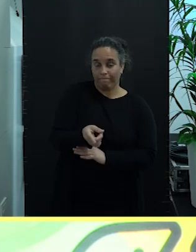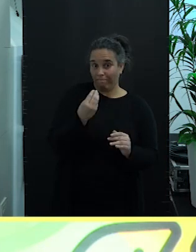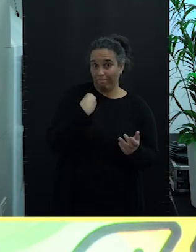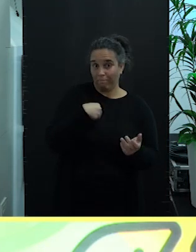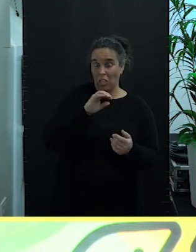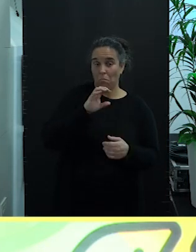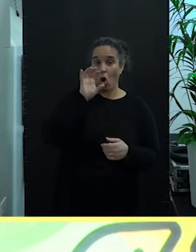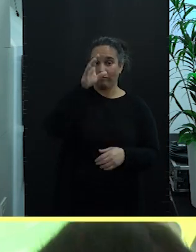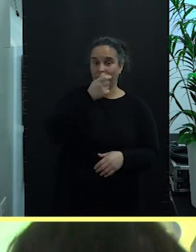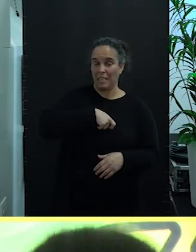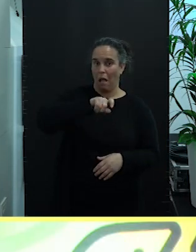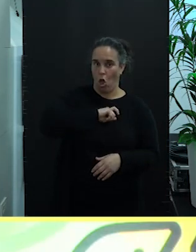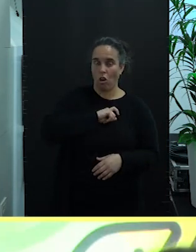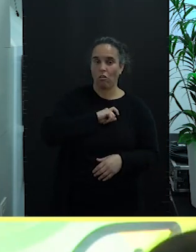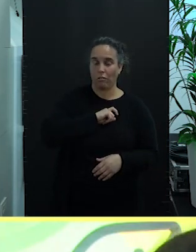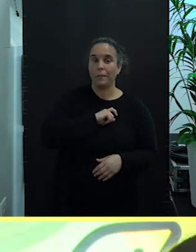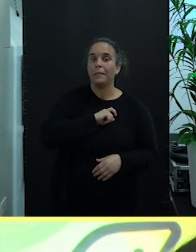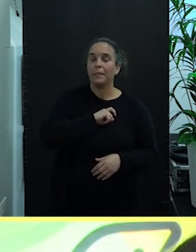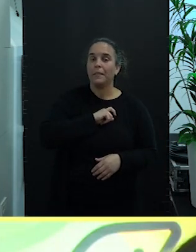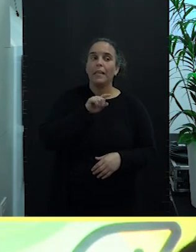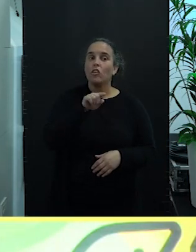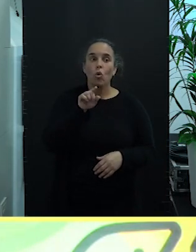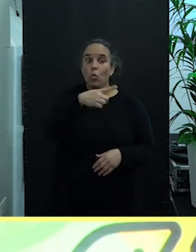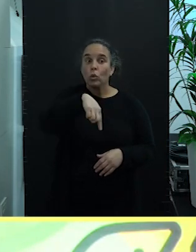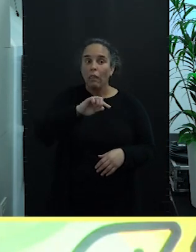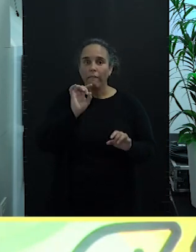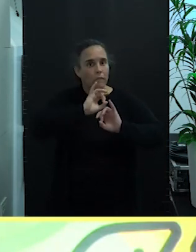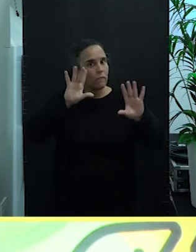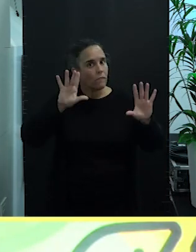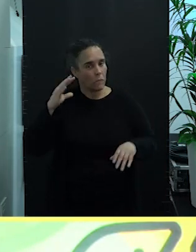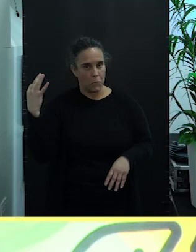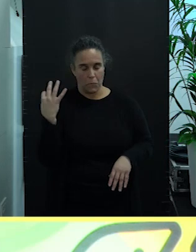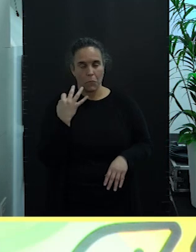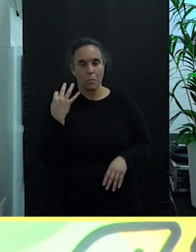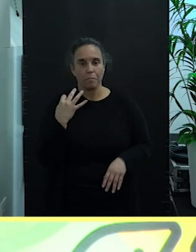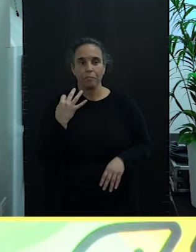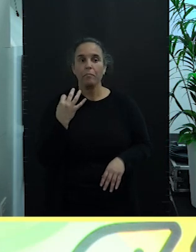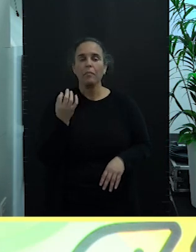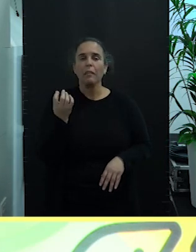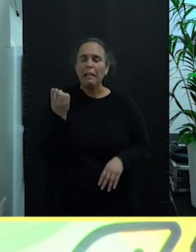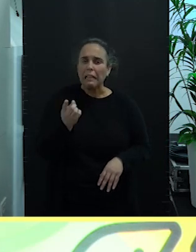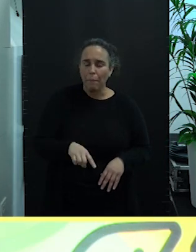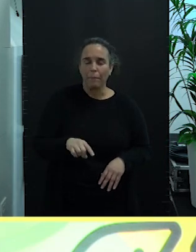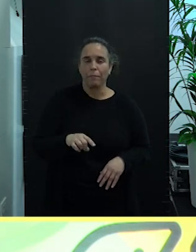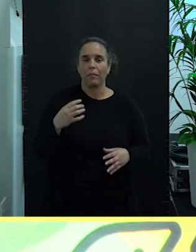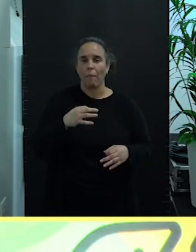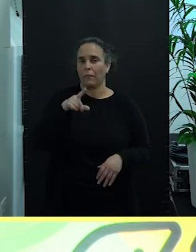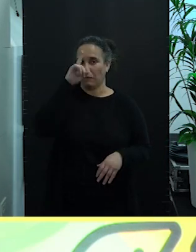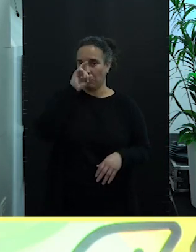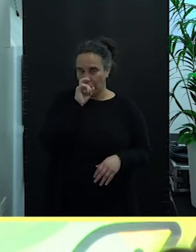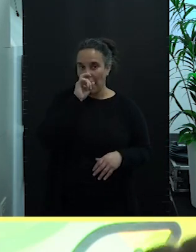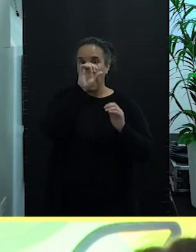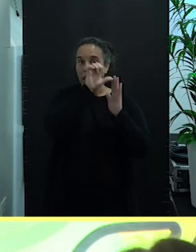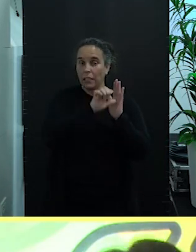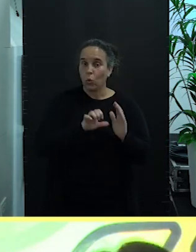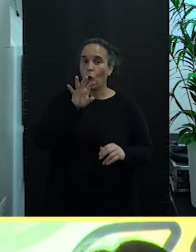Estado español. Es un punto que ustedes deben de tener en cuenta. Y no se olviden que nuestro Estatuto de